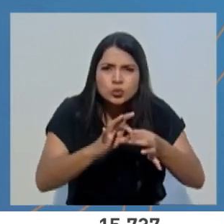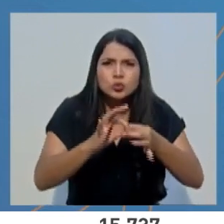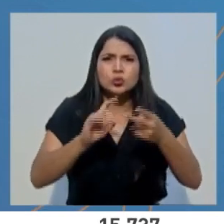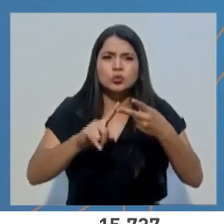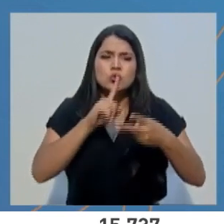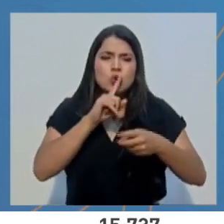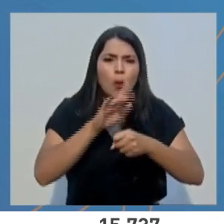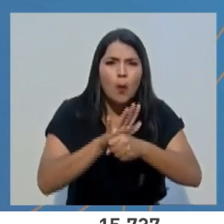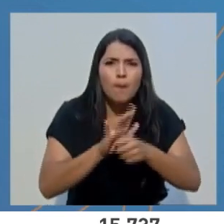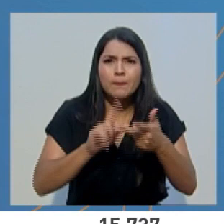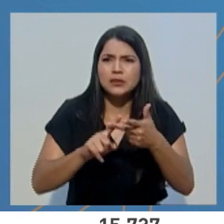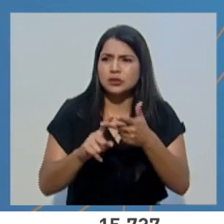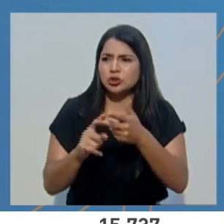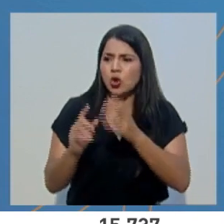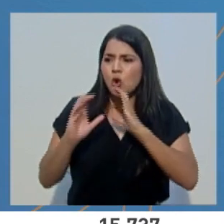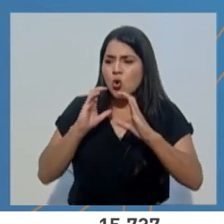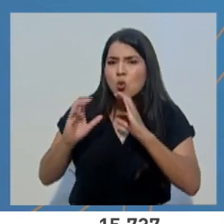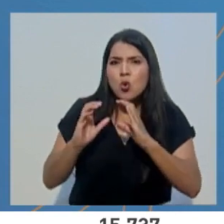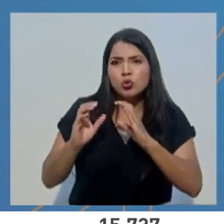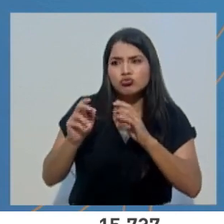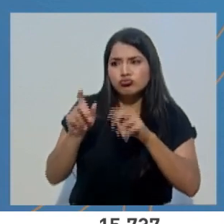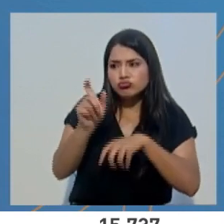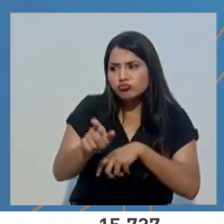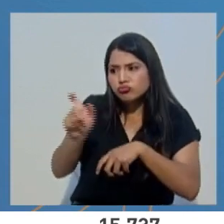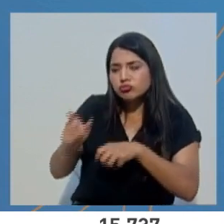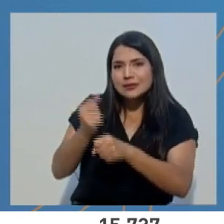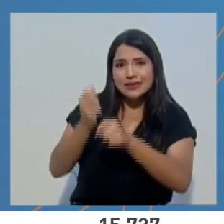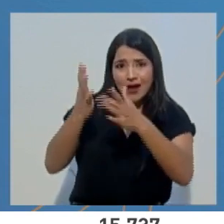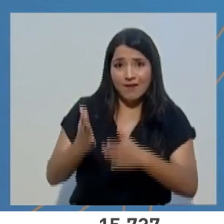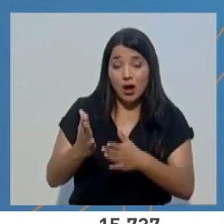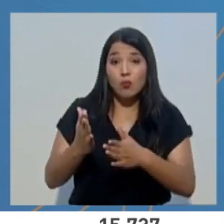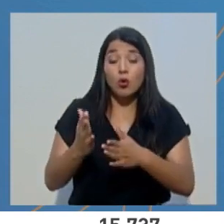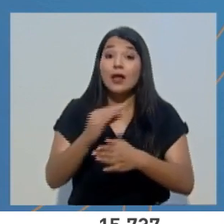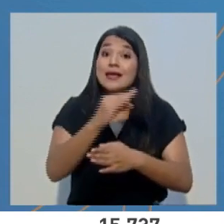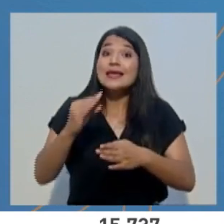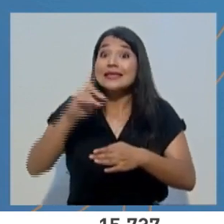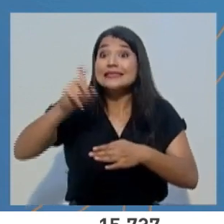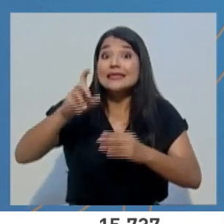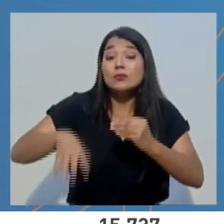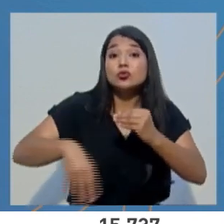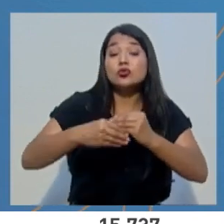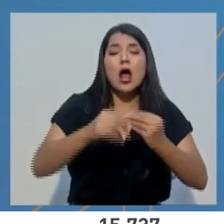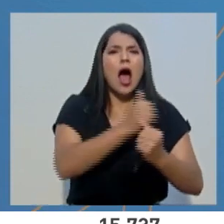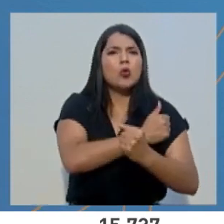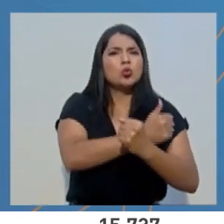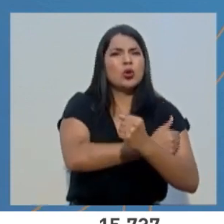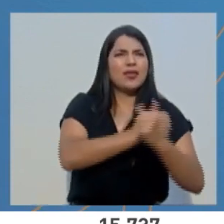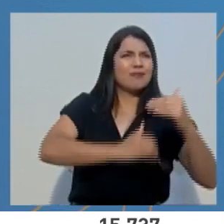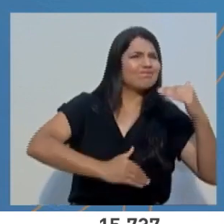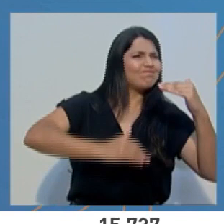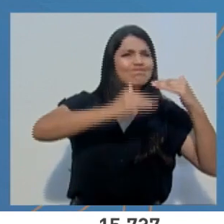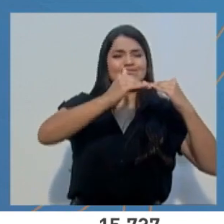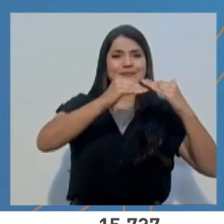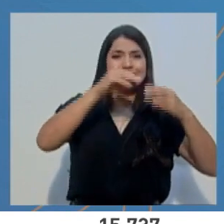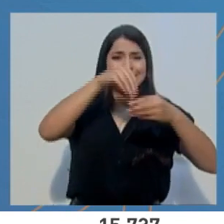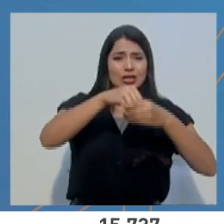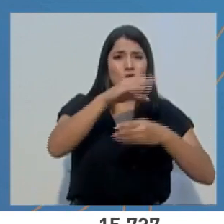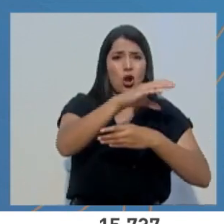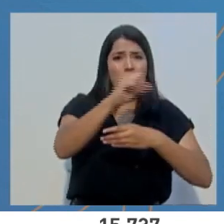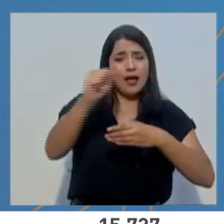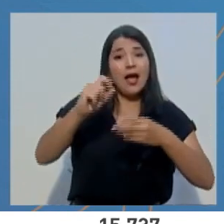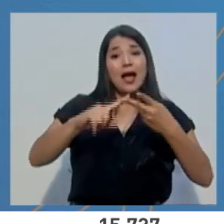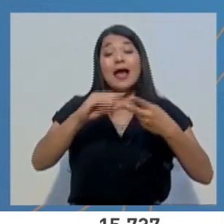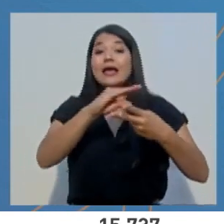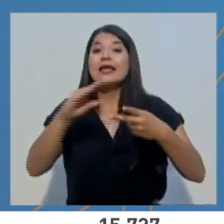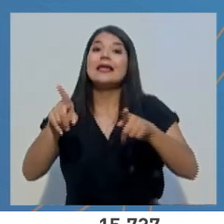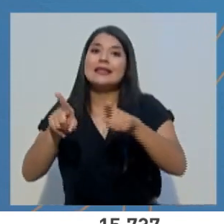y mucho compromiso. Involucra desde las máximas autoridades de nuestra institución hasta el nivel local, quienes son los que